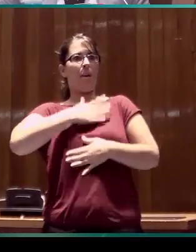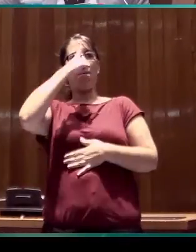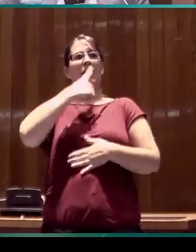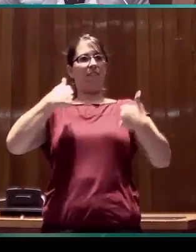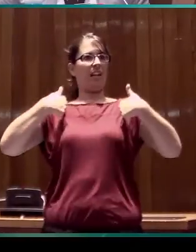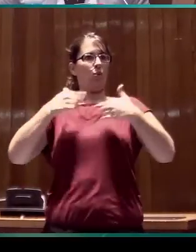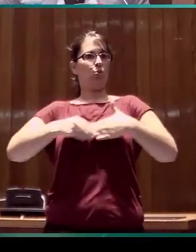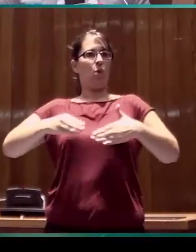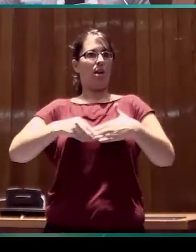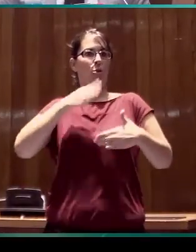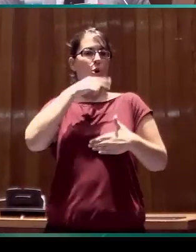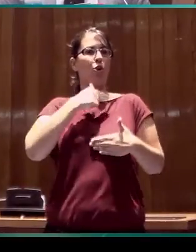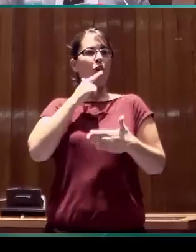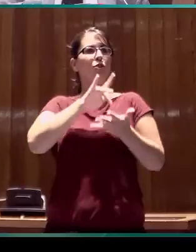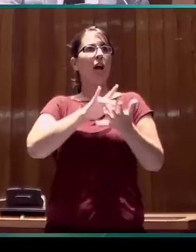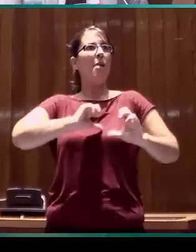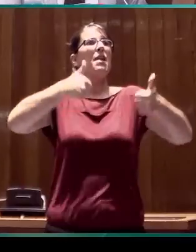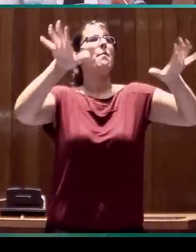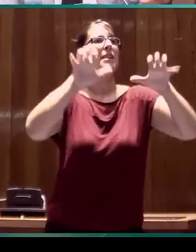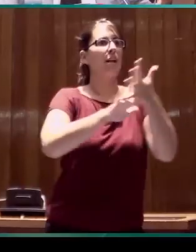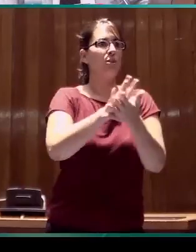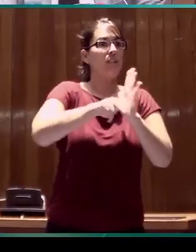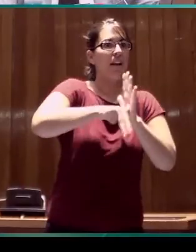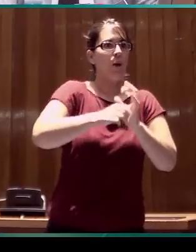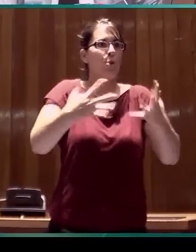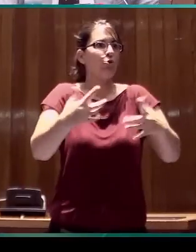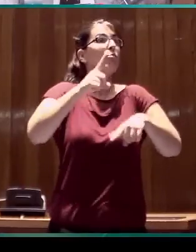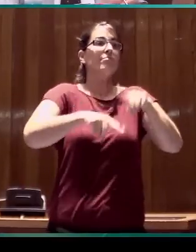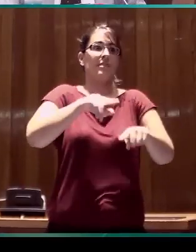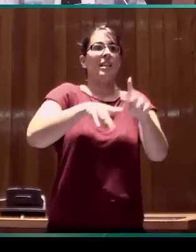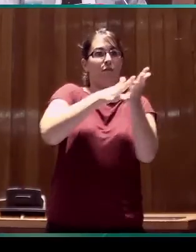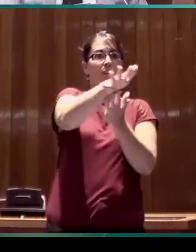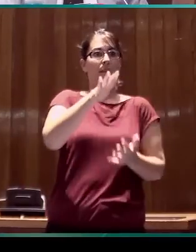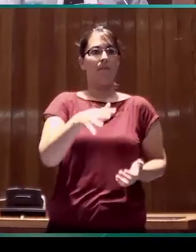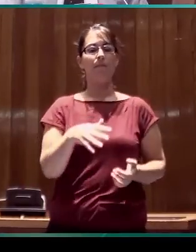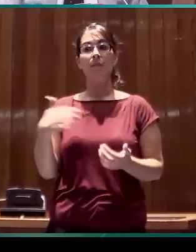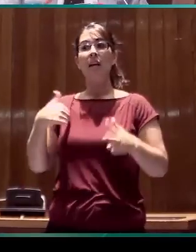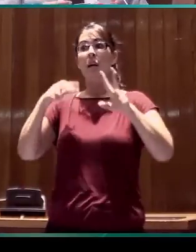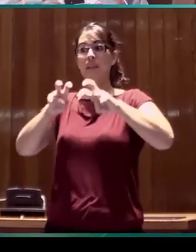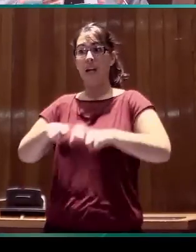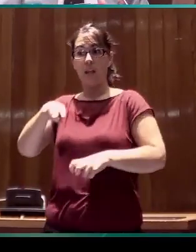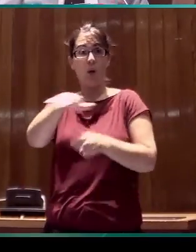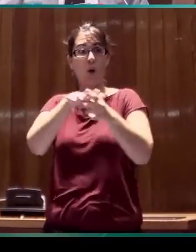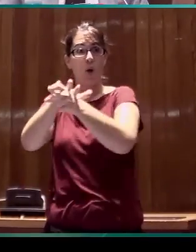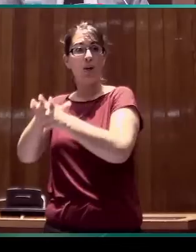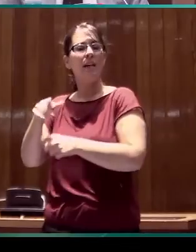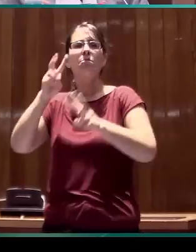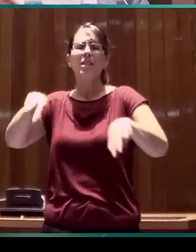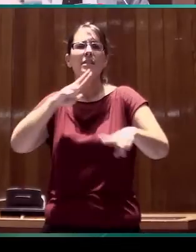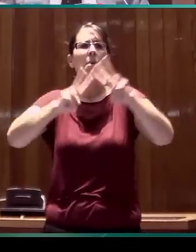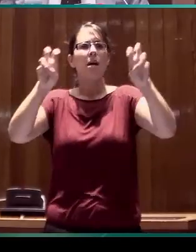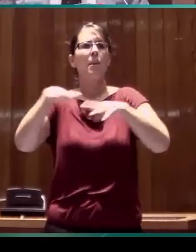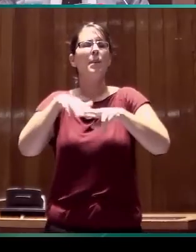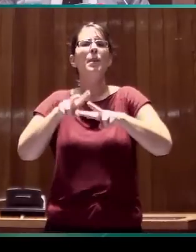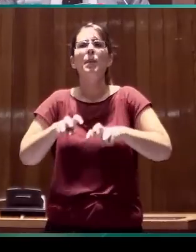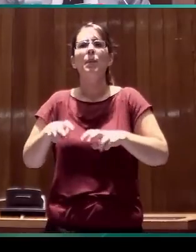sus usuarios. De algún modo, la investigación que realizamos en estos campos es investigación básica, investigación